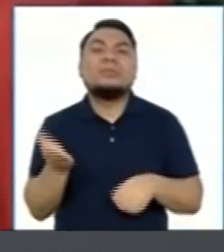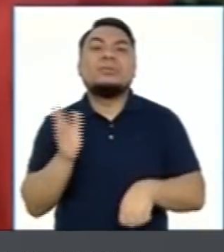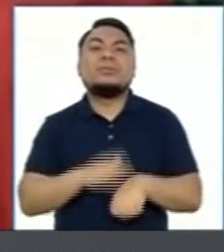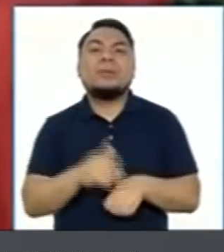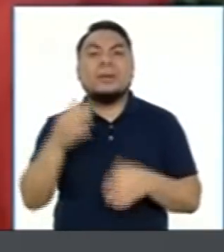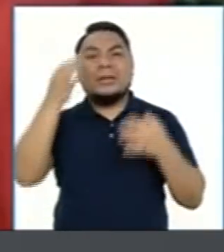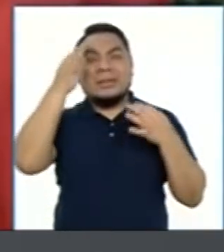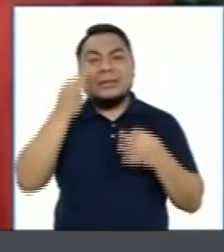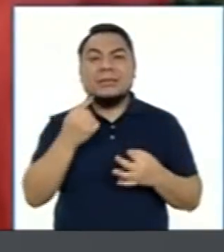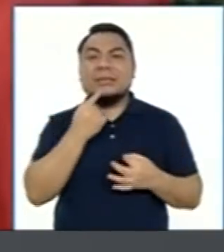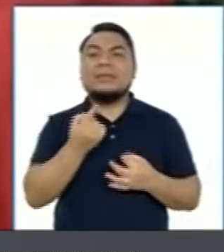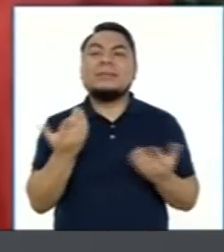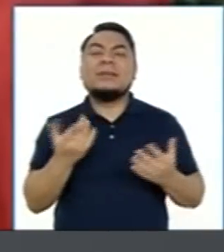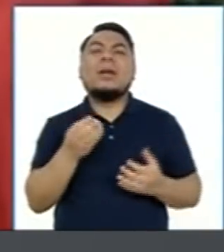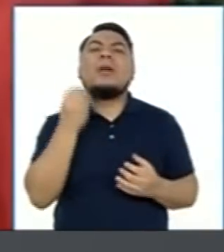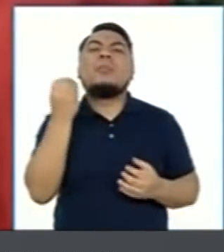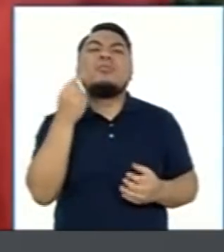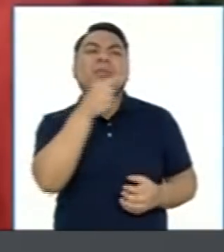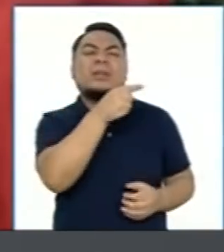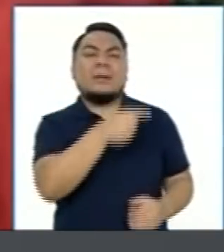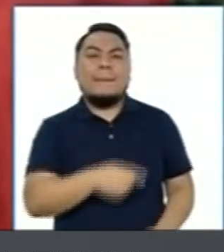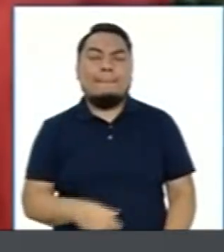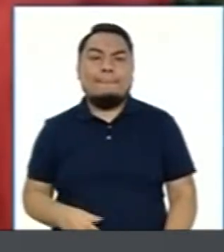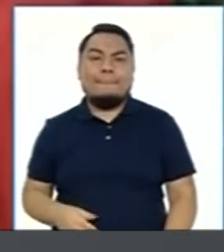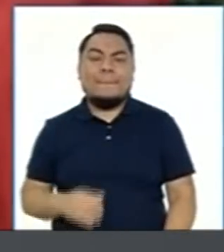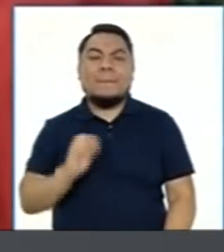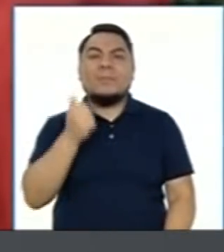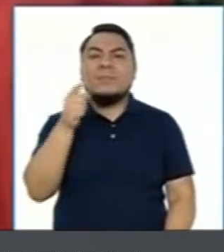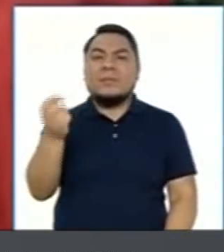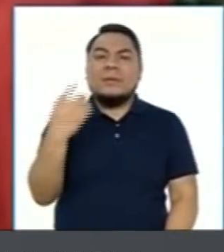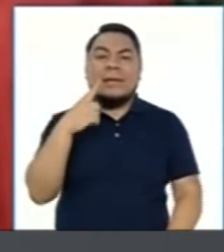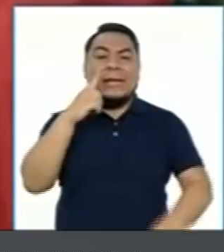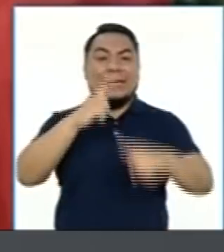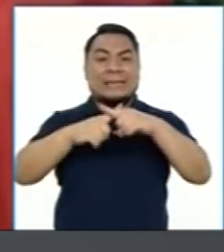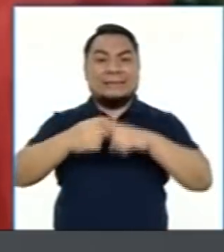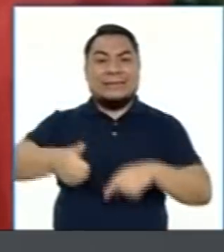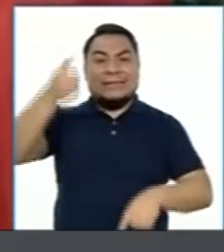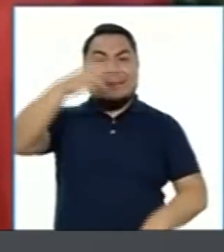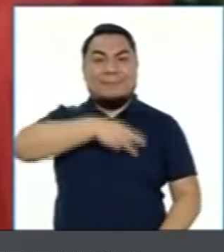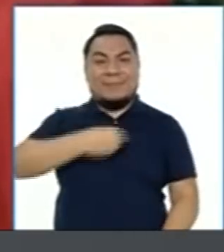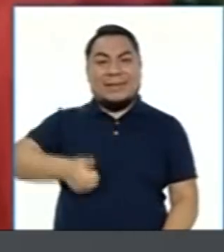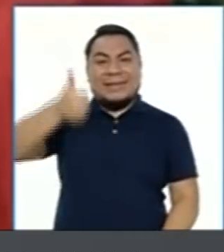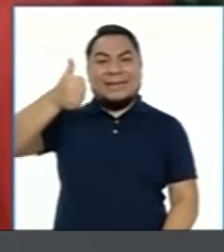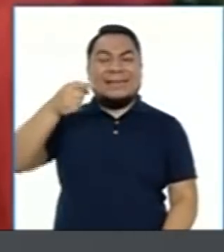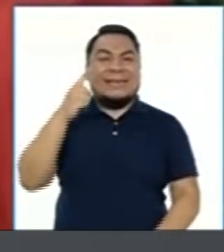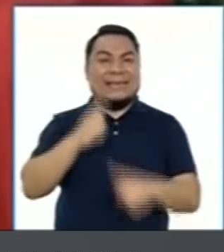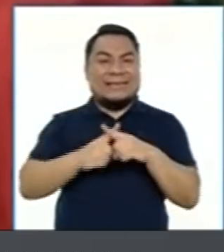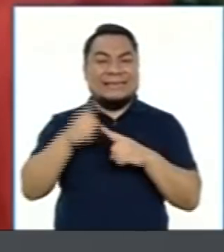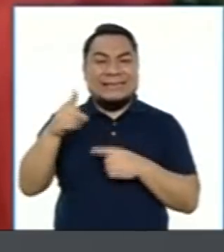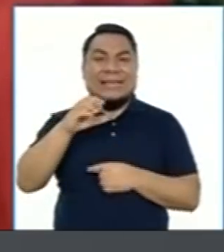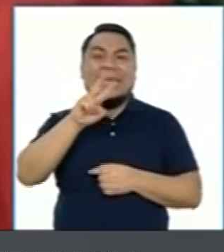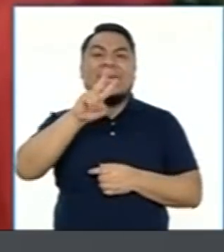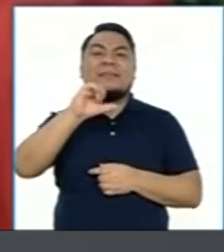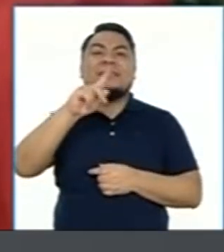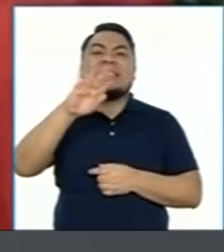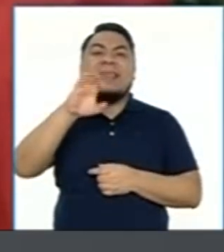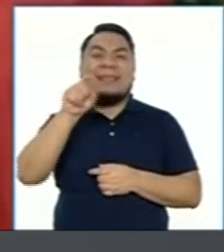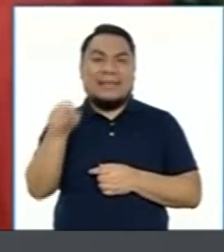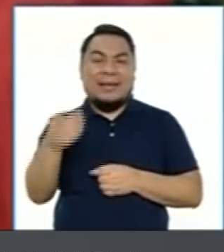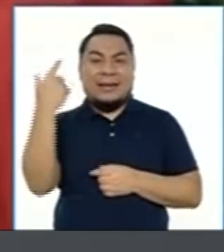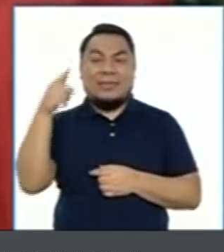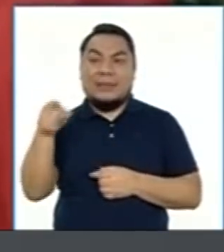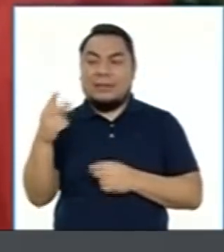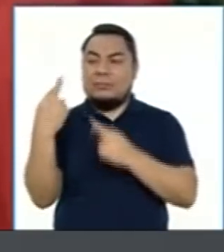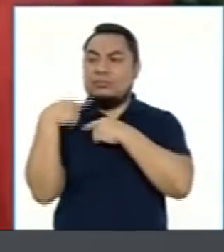respecto a la designación del ex jefe de gabinete Vicente Ceballos como representante del